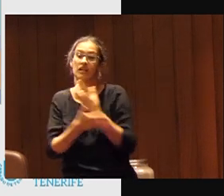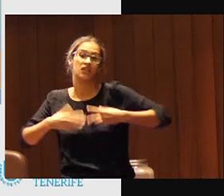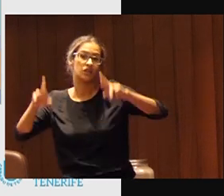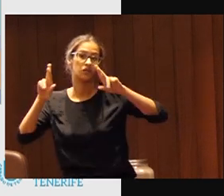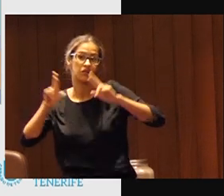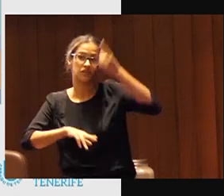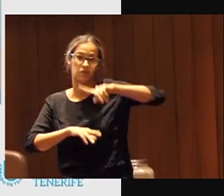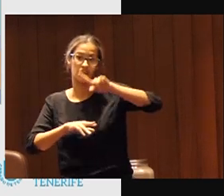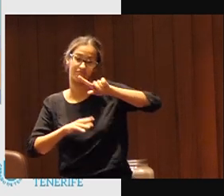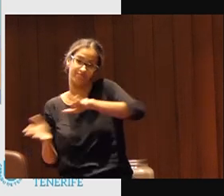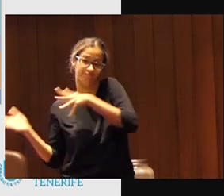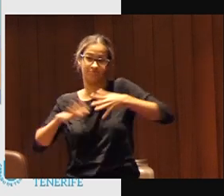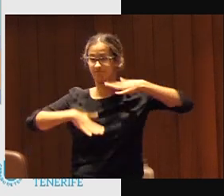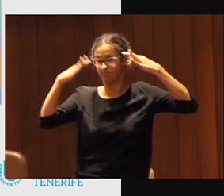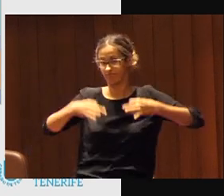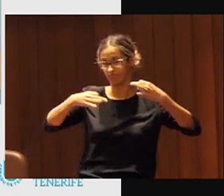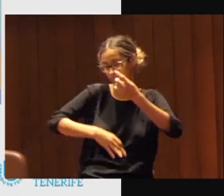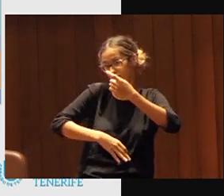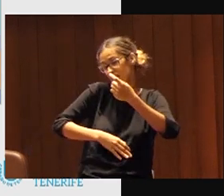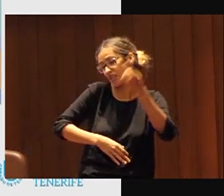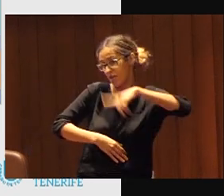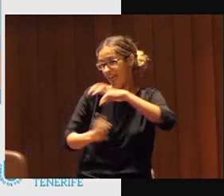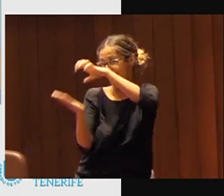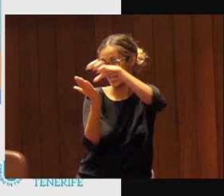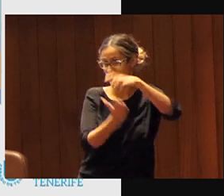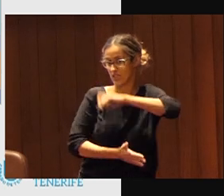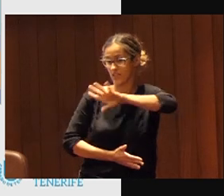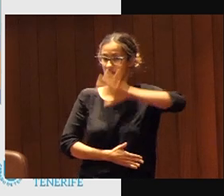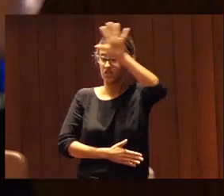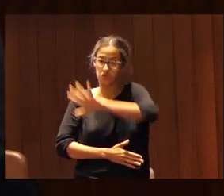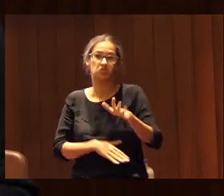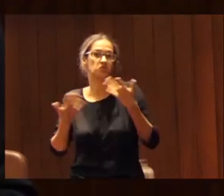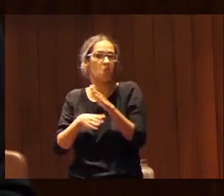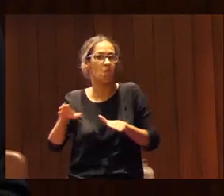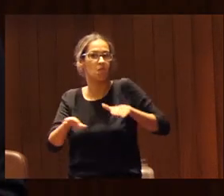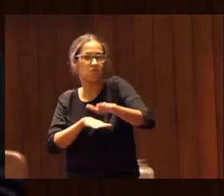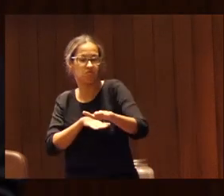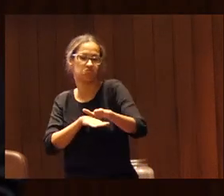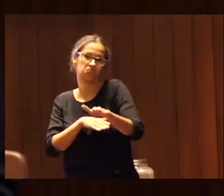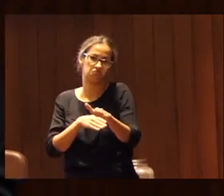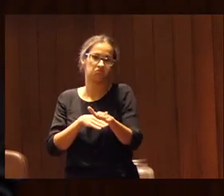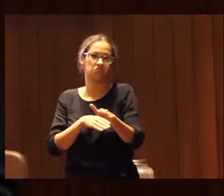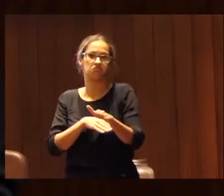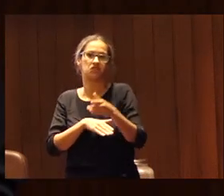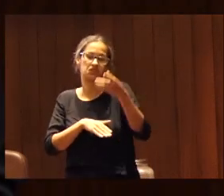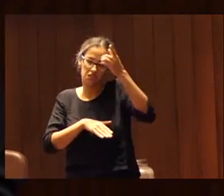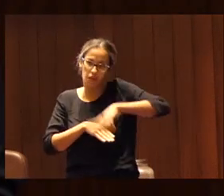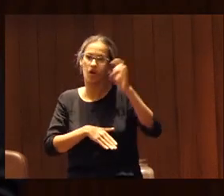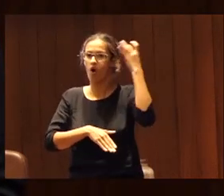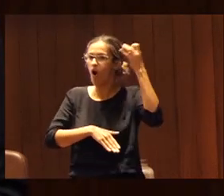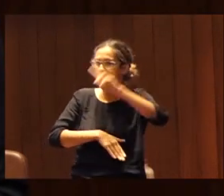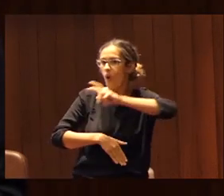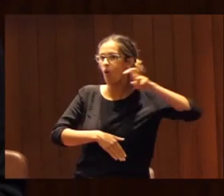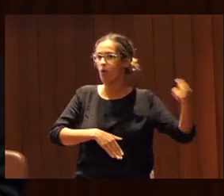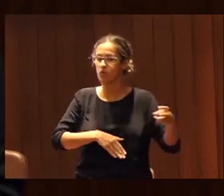aplicación en las federaciones territoriales con lo cual es un salto aparte de bueno como sabéis otras iniciativas que se están llevando a